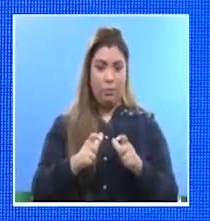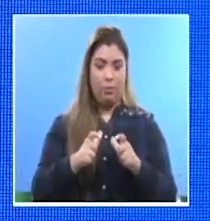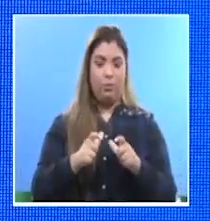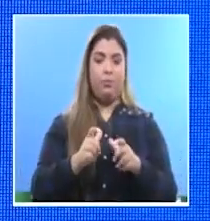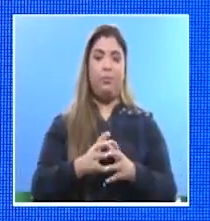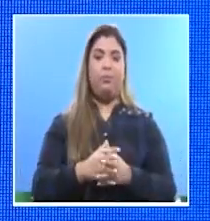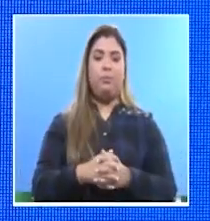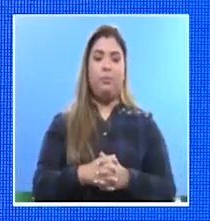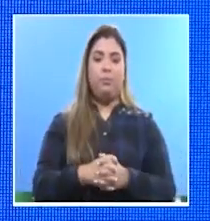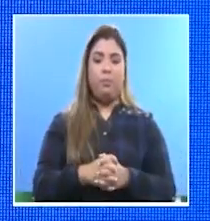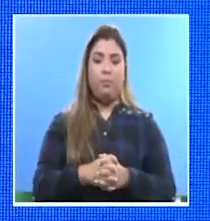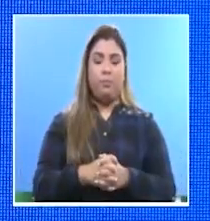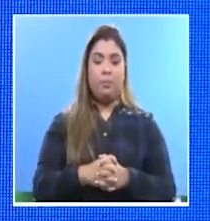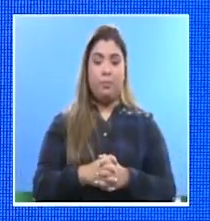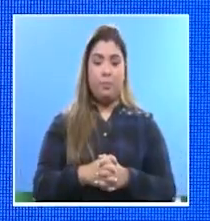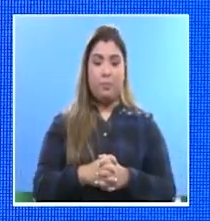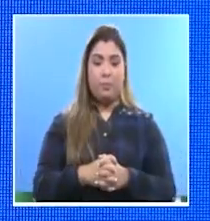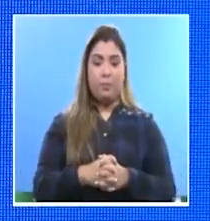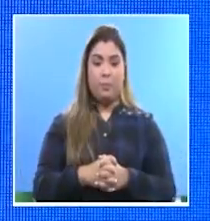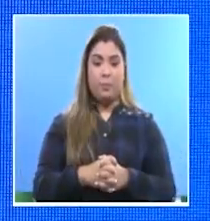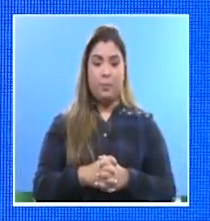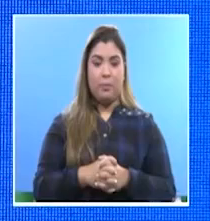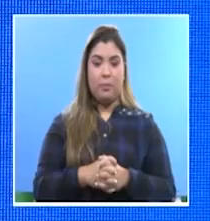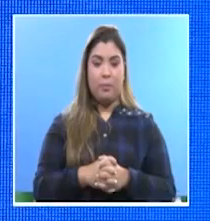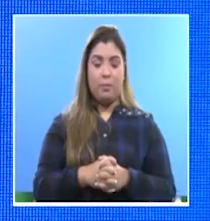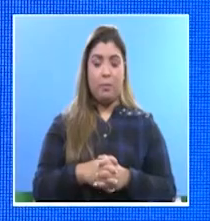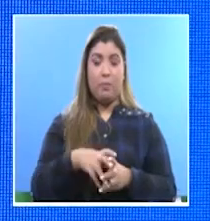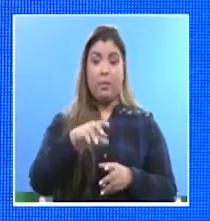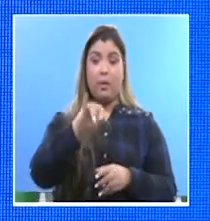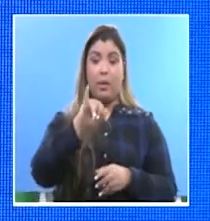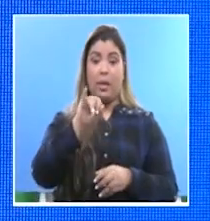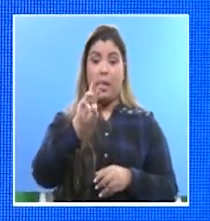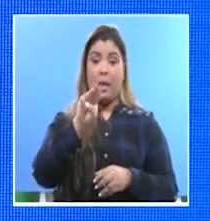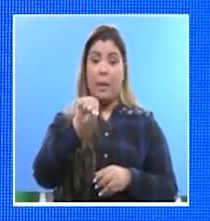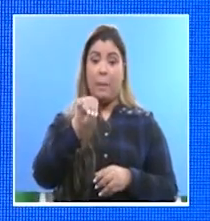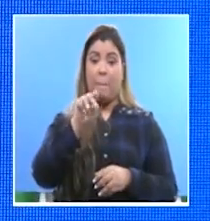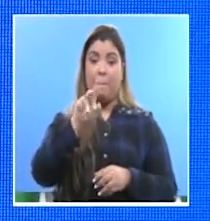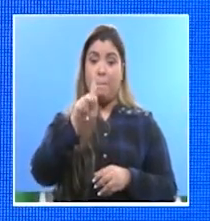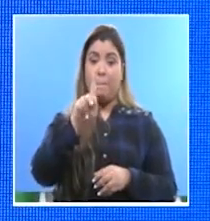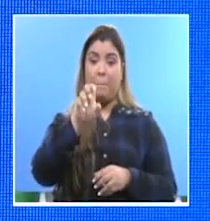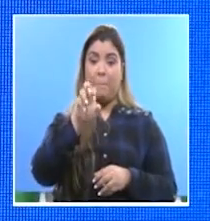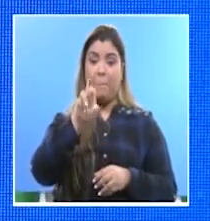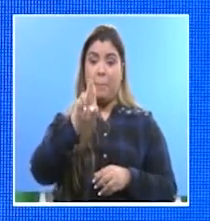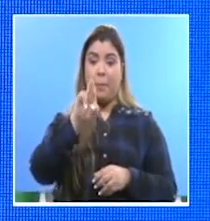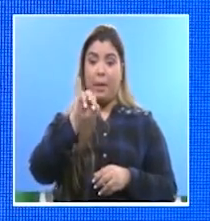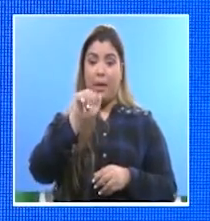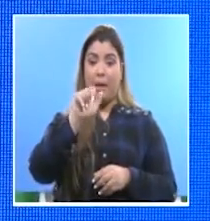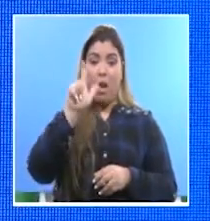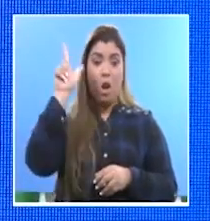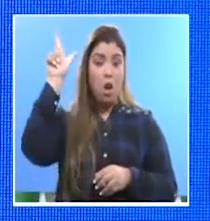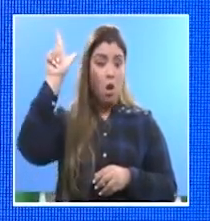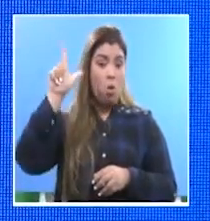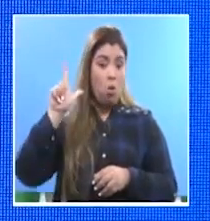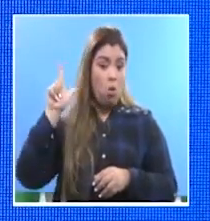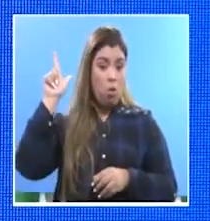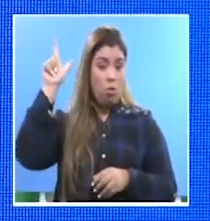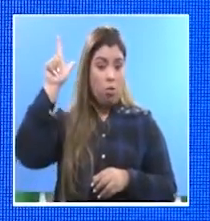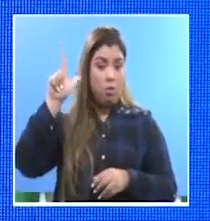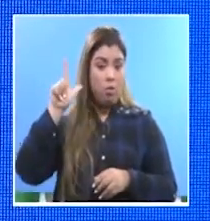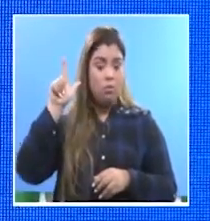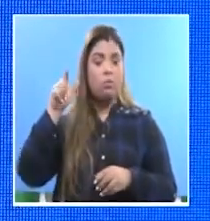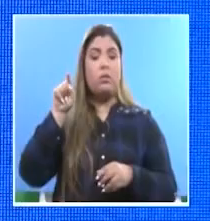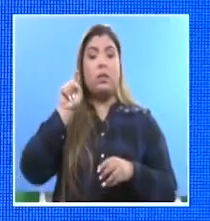En el Imperial College de Londres se destaca en un estudio